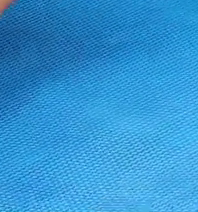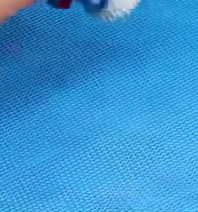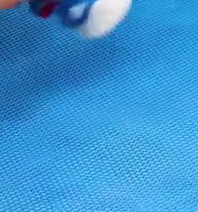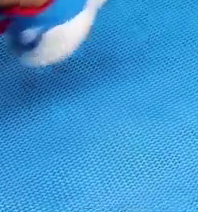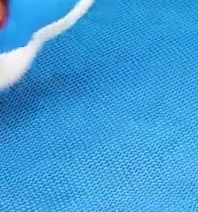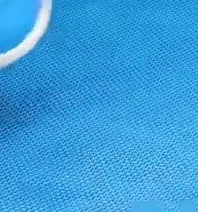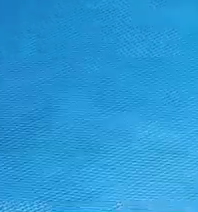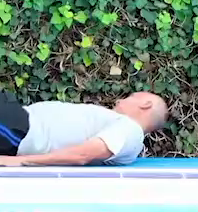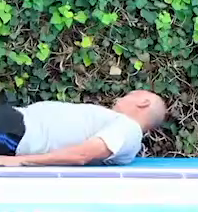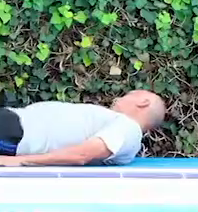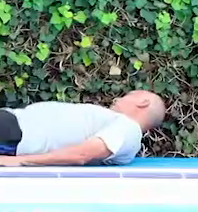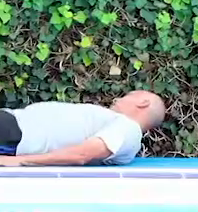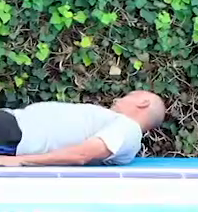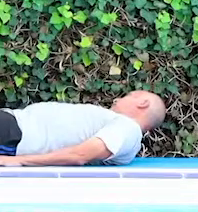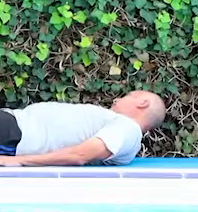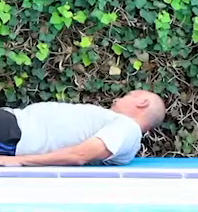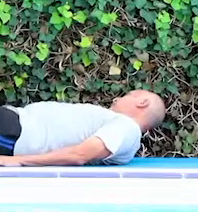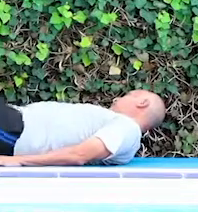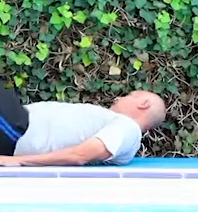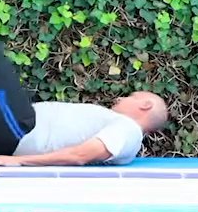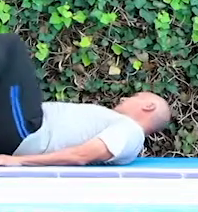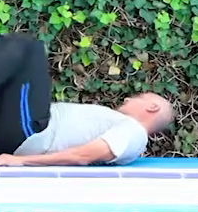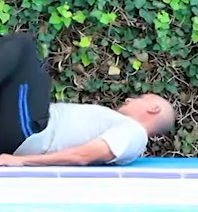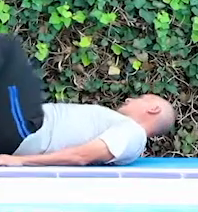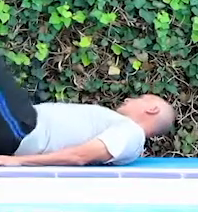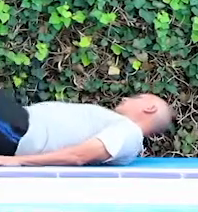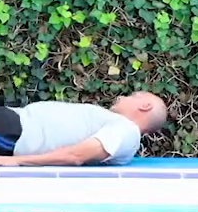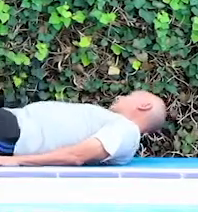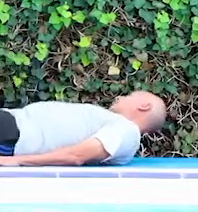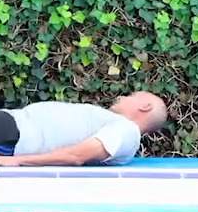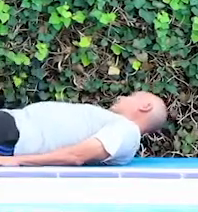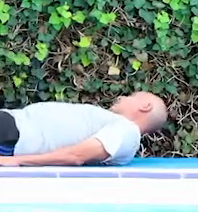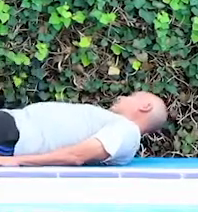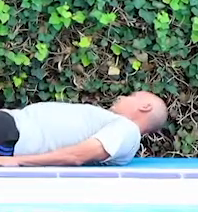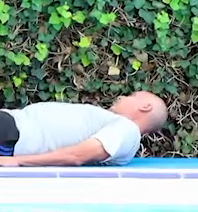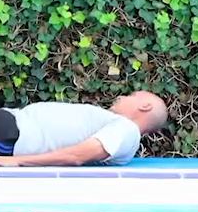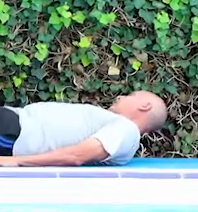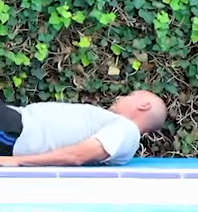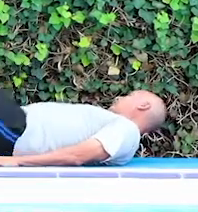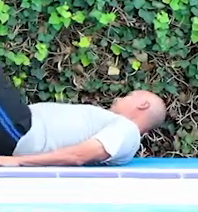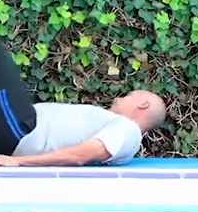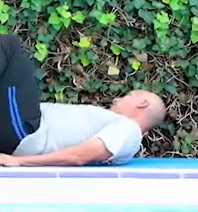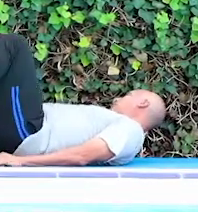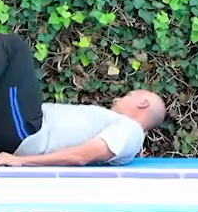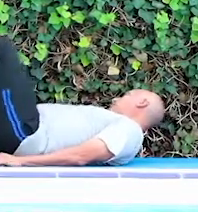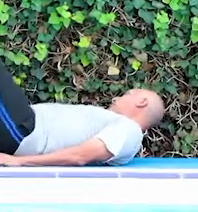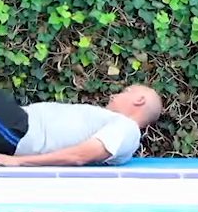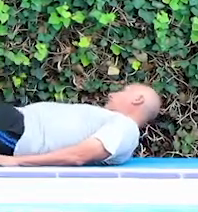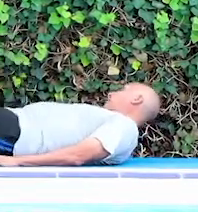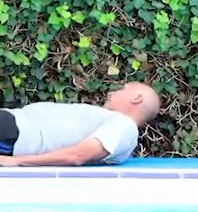Dos Respira Trata de que no peguen tus talones Muy bien